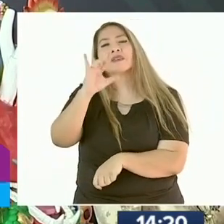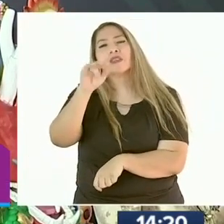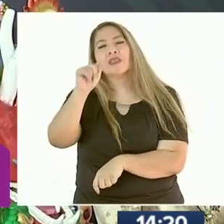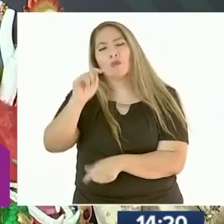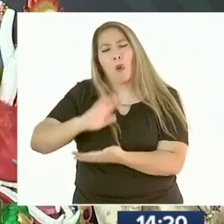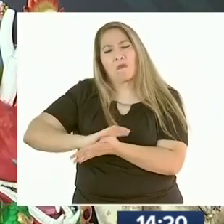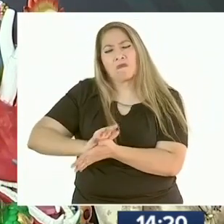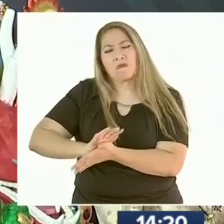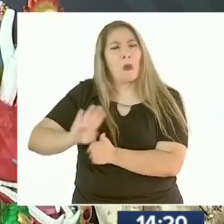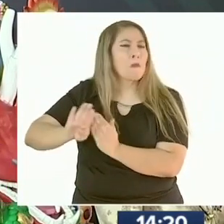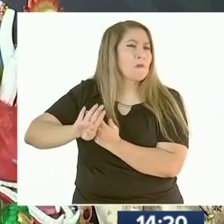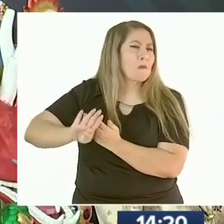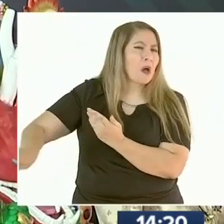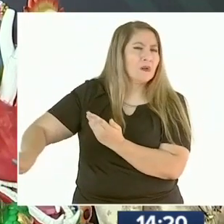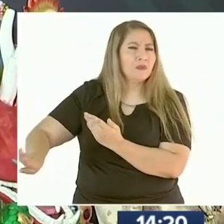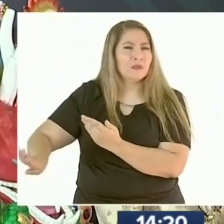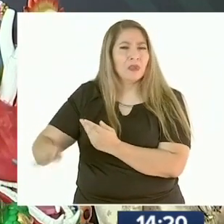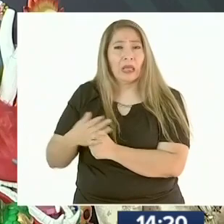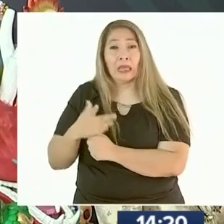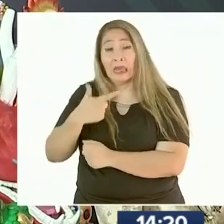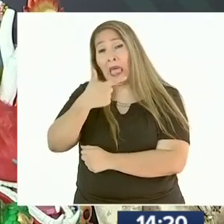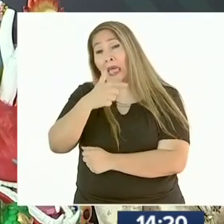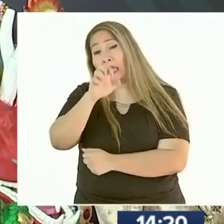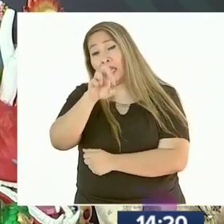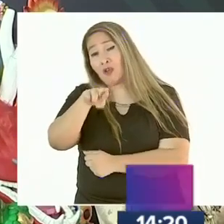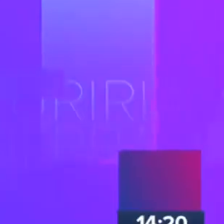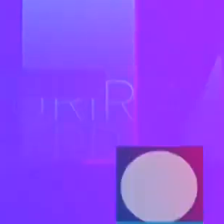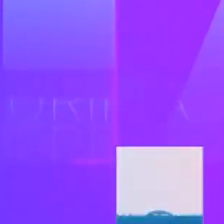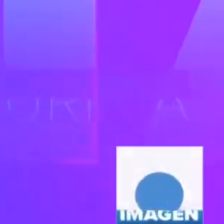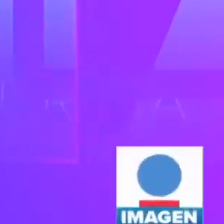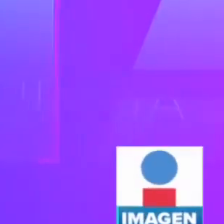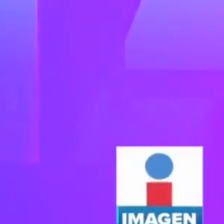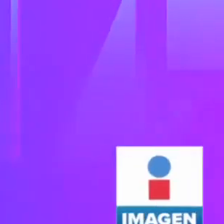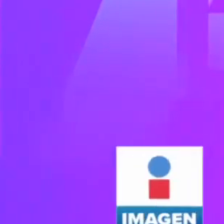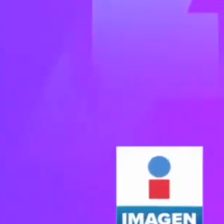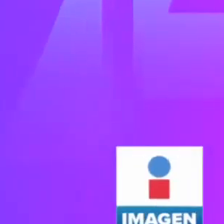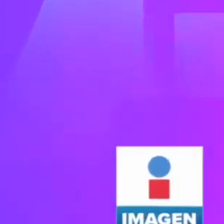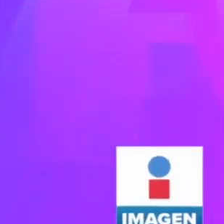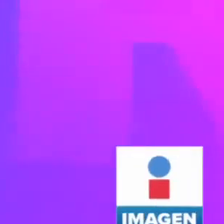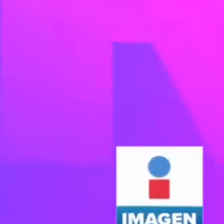discriminación y la xenofobia. Ahí están los dichos de López Obrador en Coahuila.